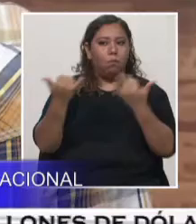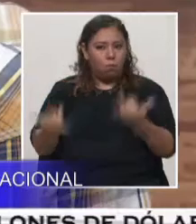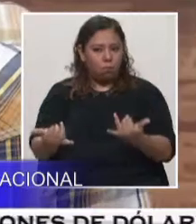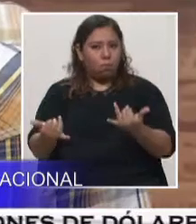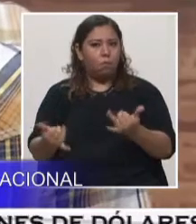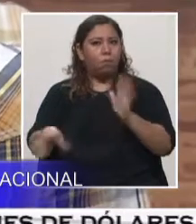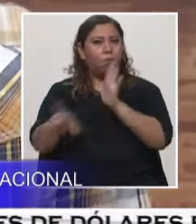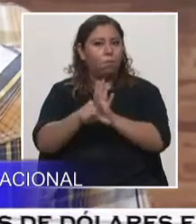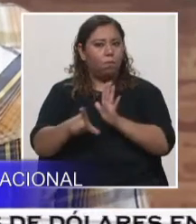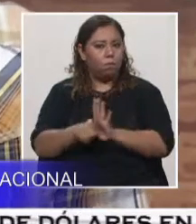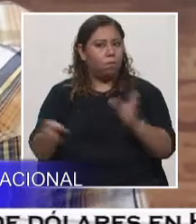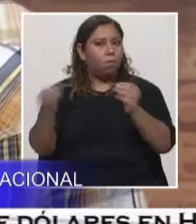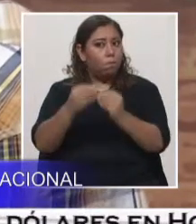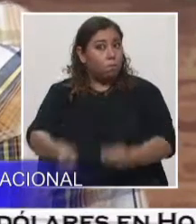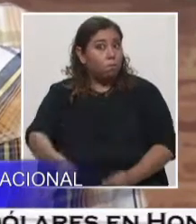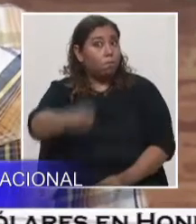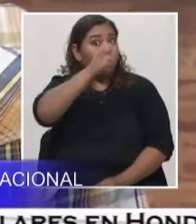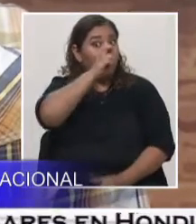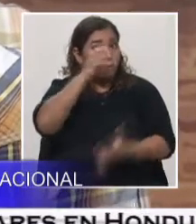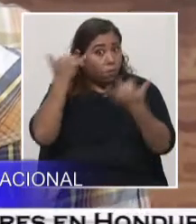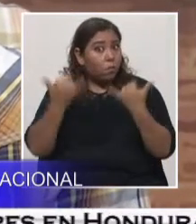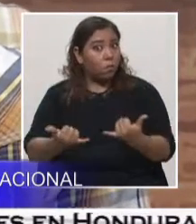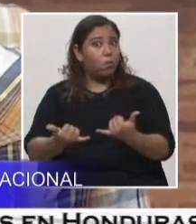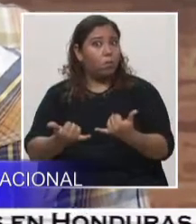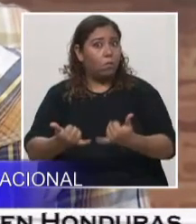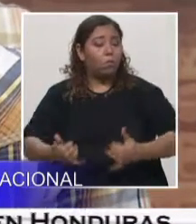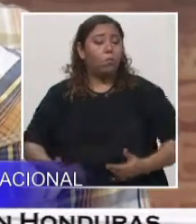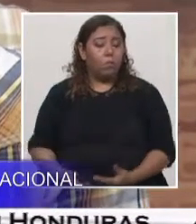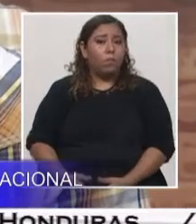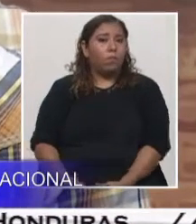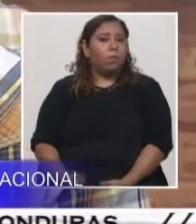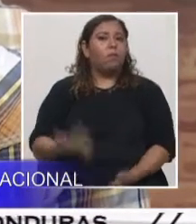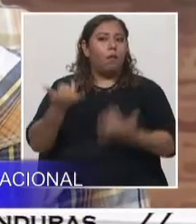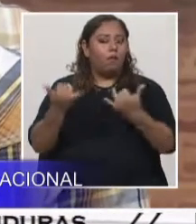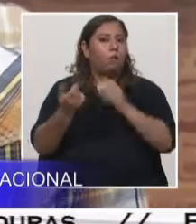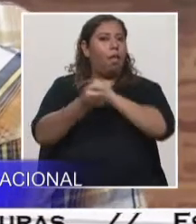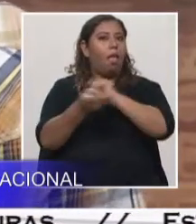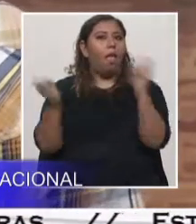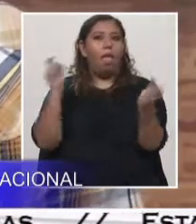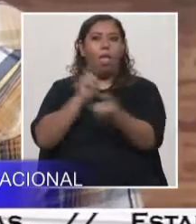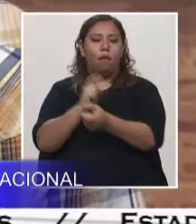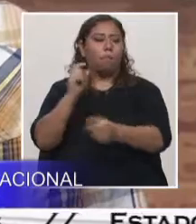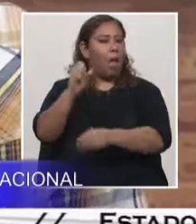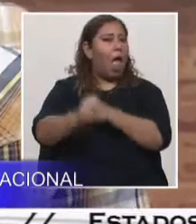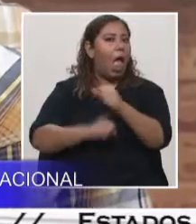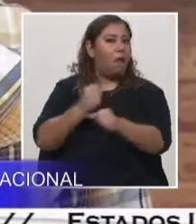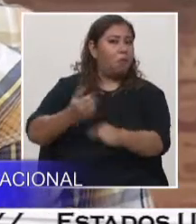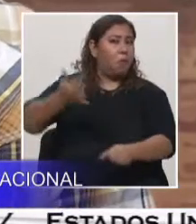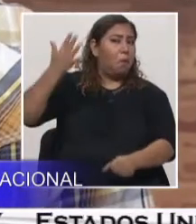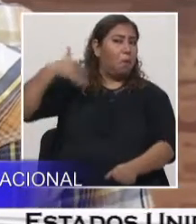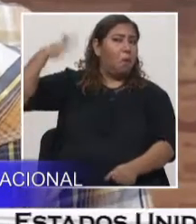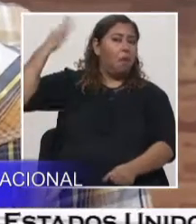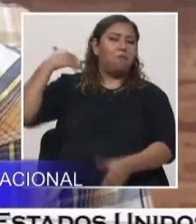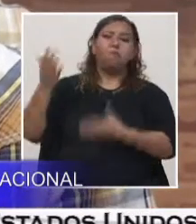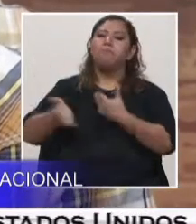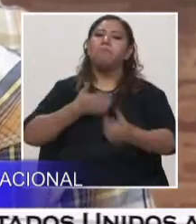que es muy estricta en el tema no solo impositivo, no solo en el tema de impuestos, sino también en el tema